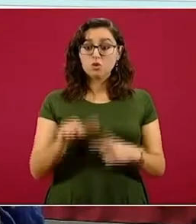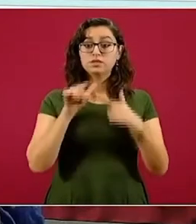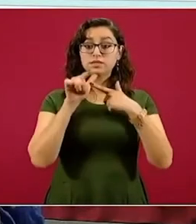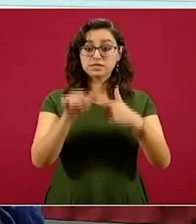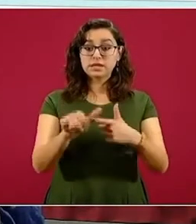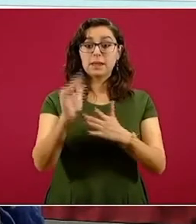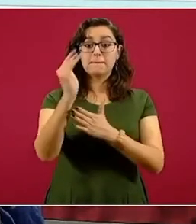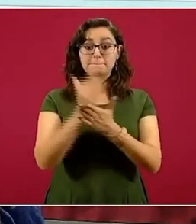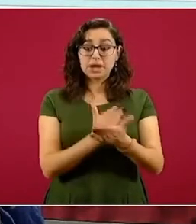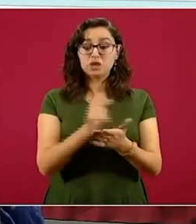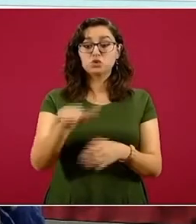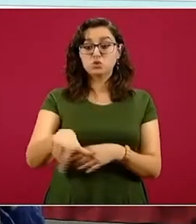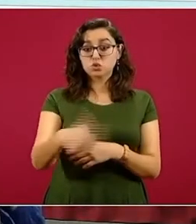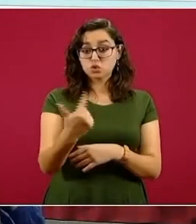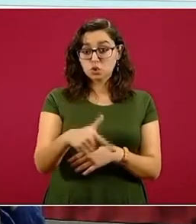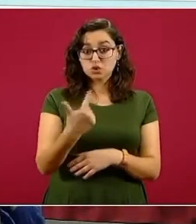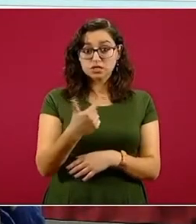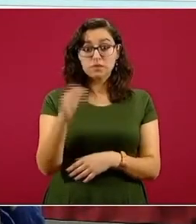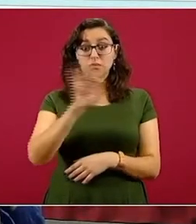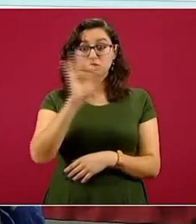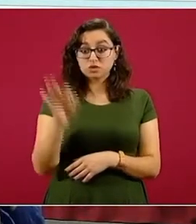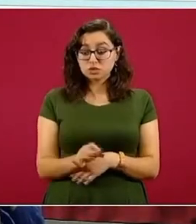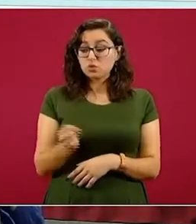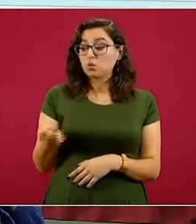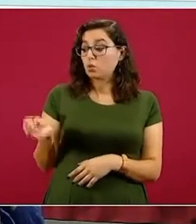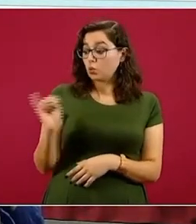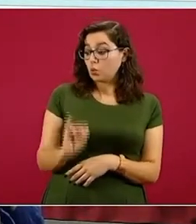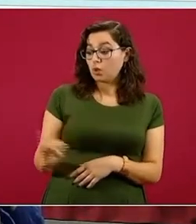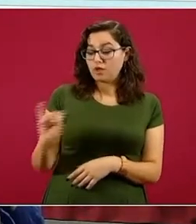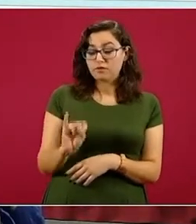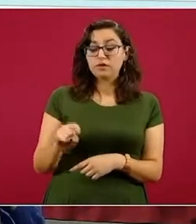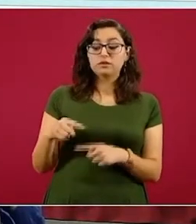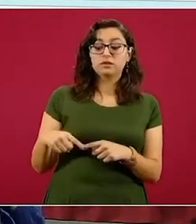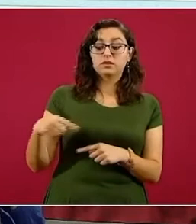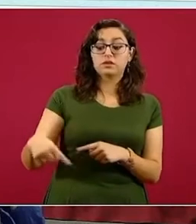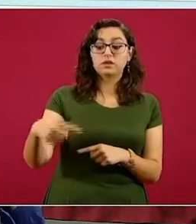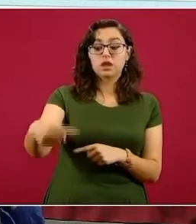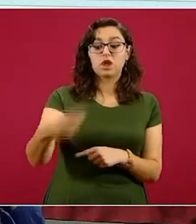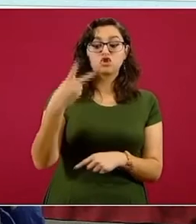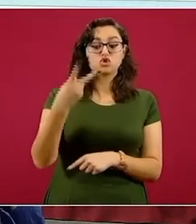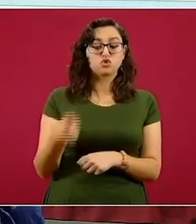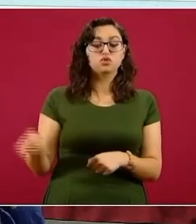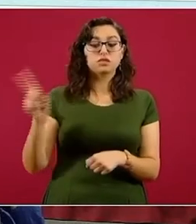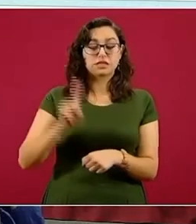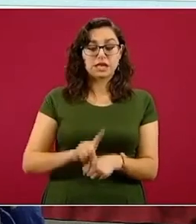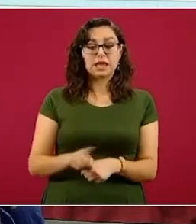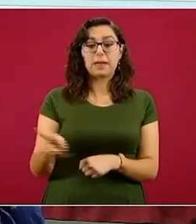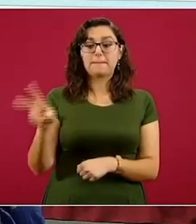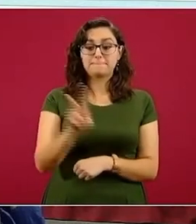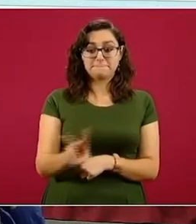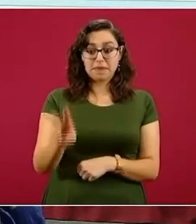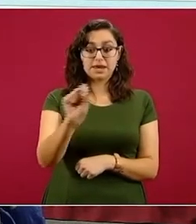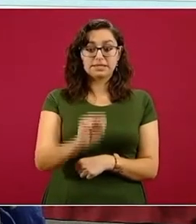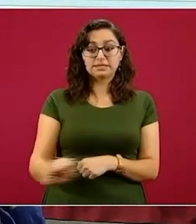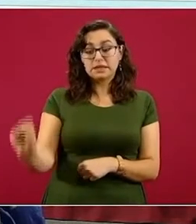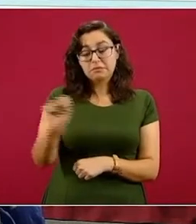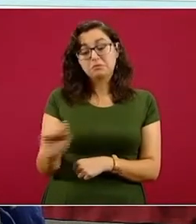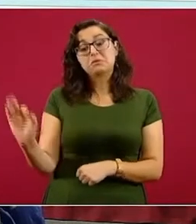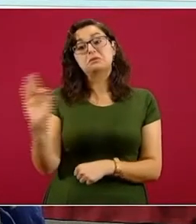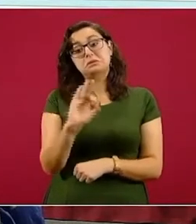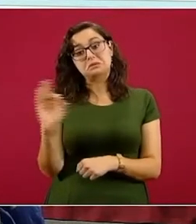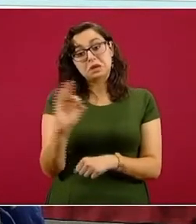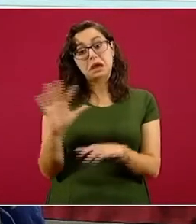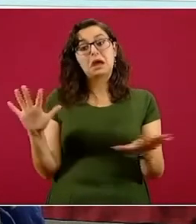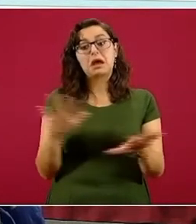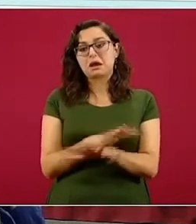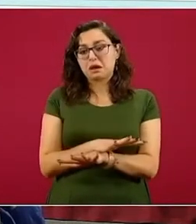menos 12 por ciento, es jueves, todavía nos quedan dos días de cambios importantes que sería el viernes y el sábado, pero